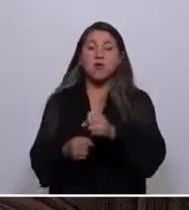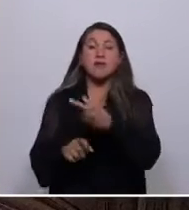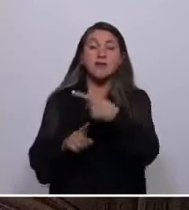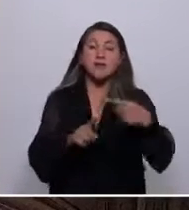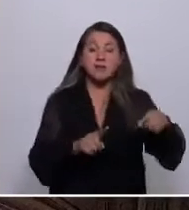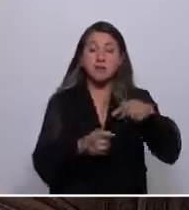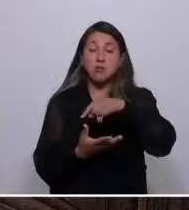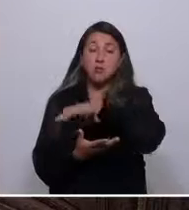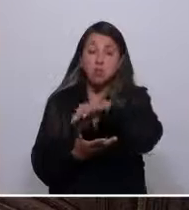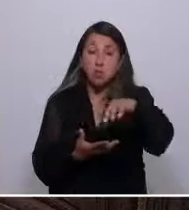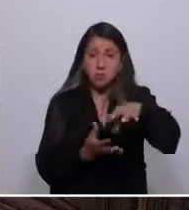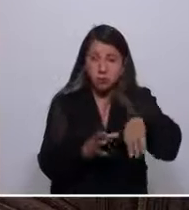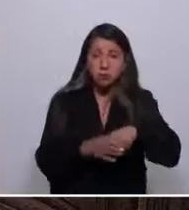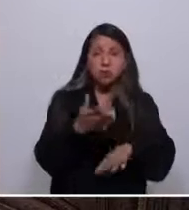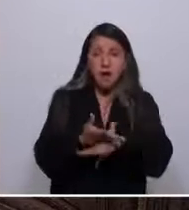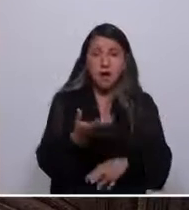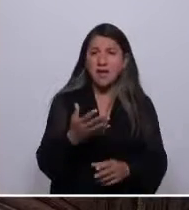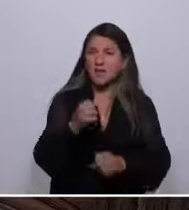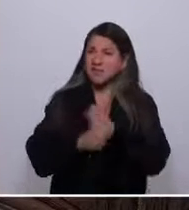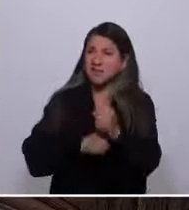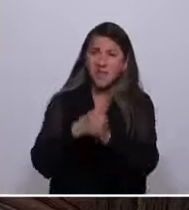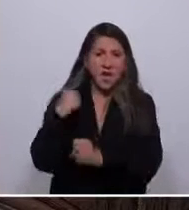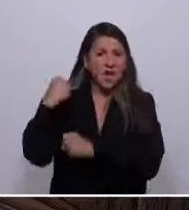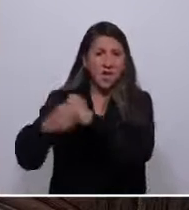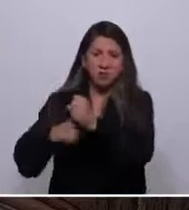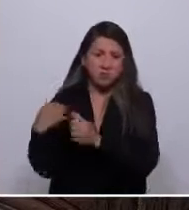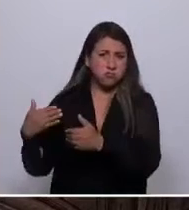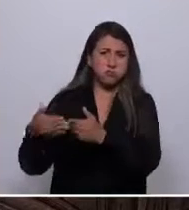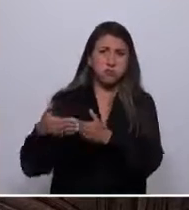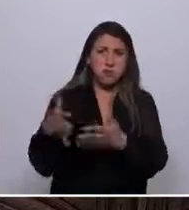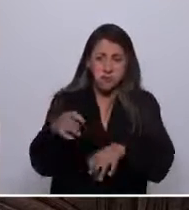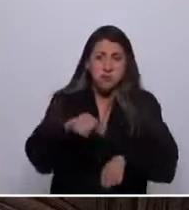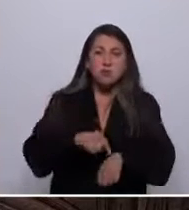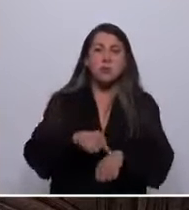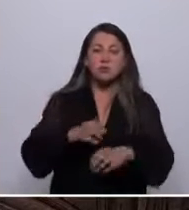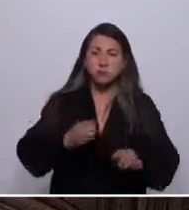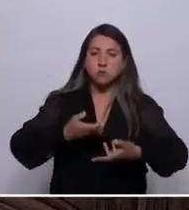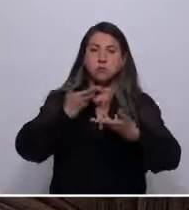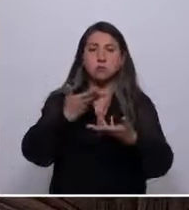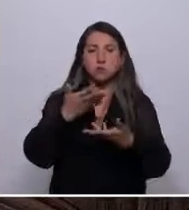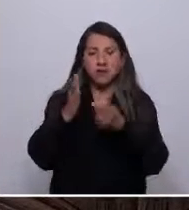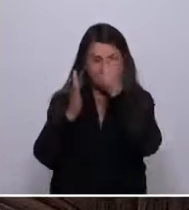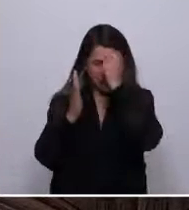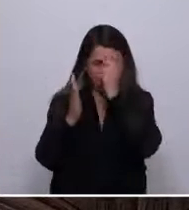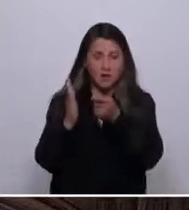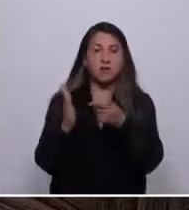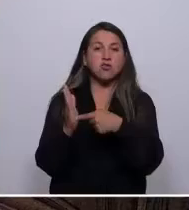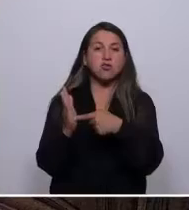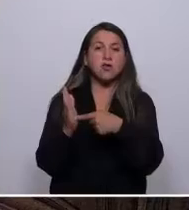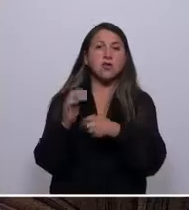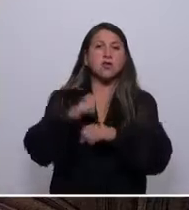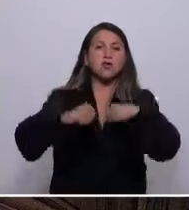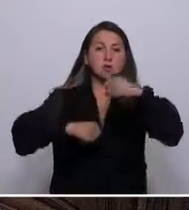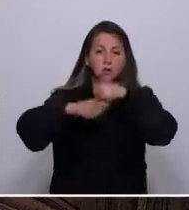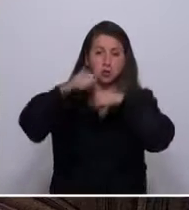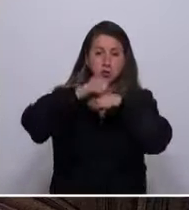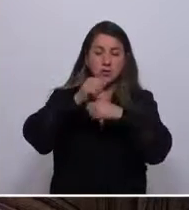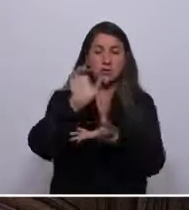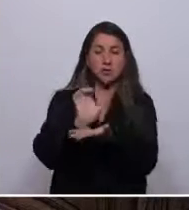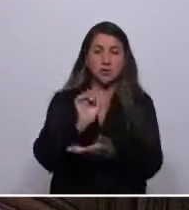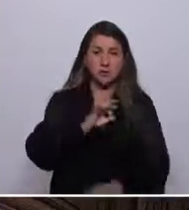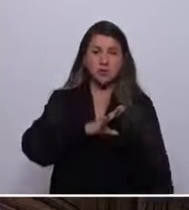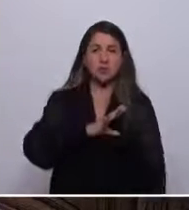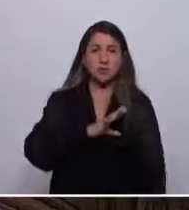práctica existe en esta tierra hace siglos. Hoy ya es momento de sincerarnos y reconocerla en la estructura de este Estado de Chile.